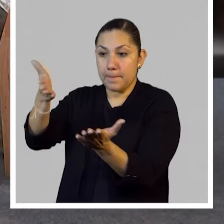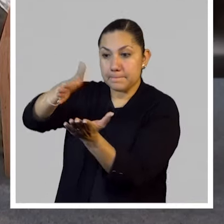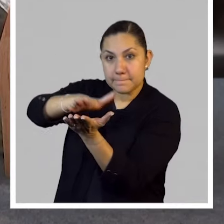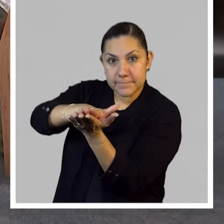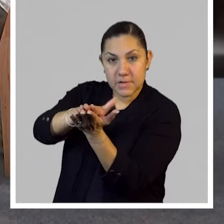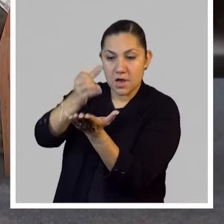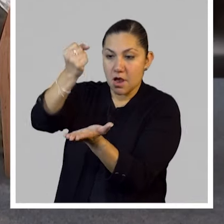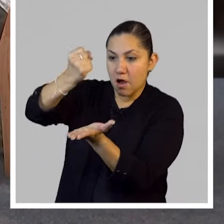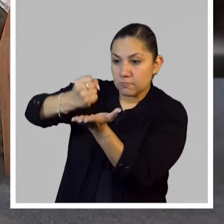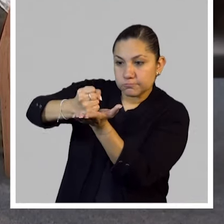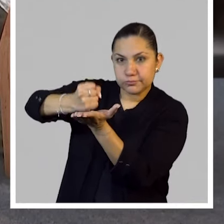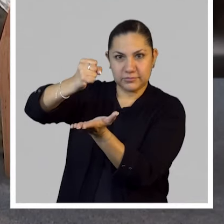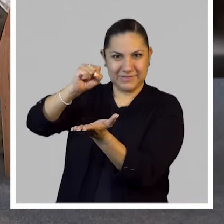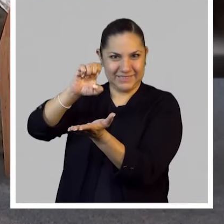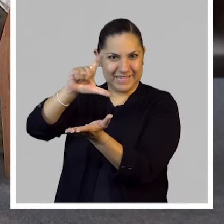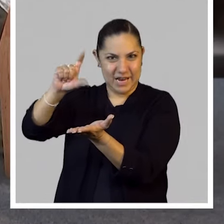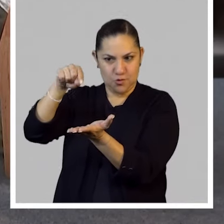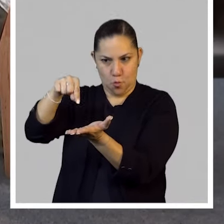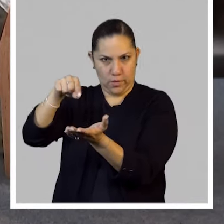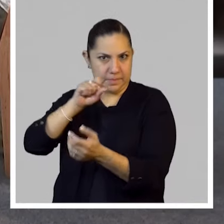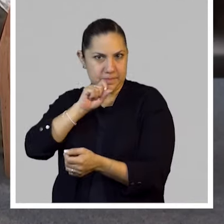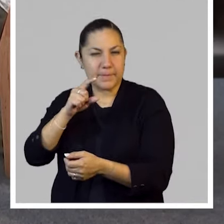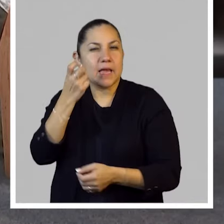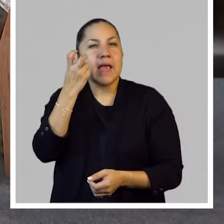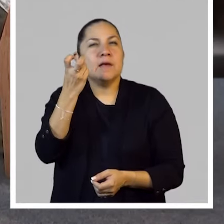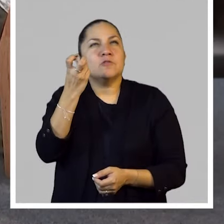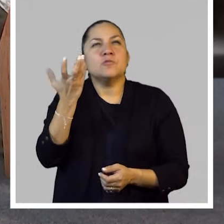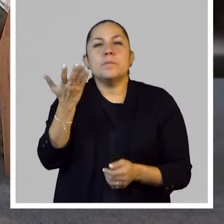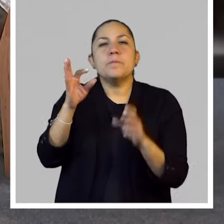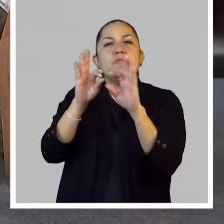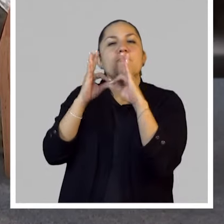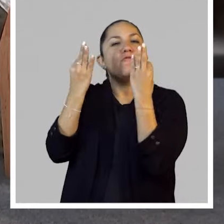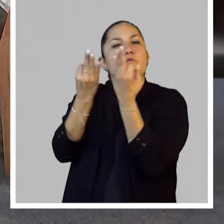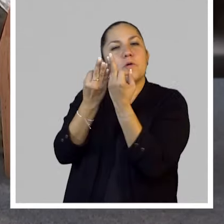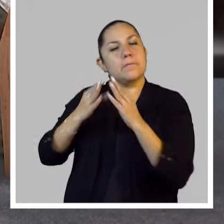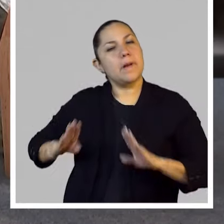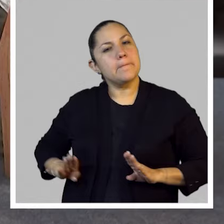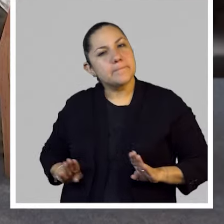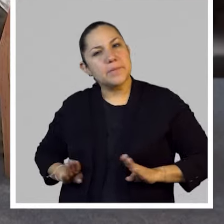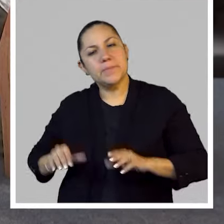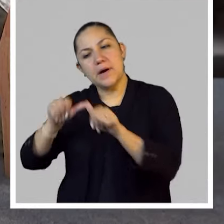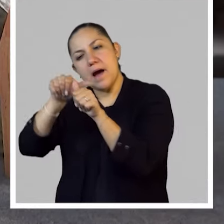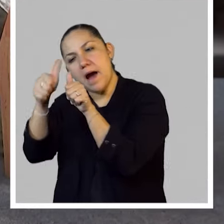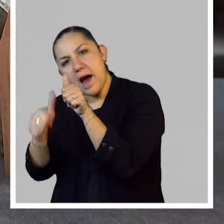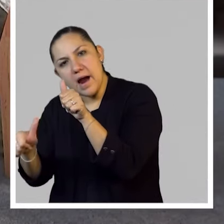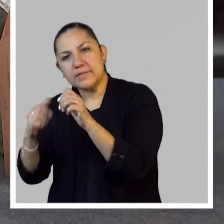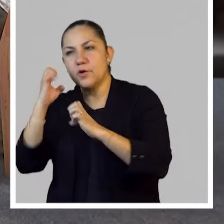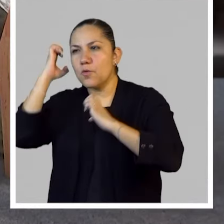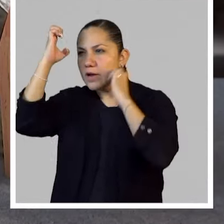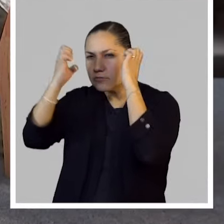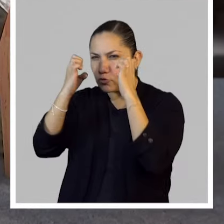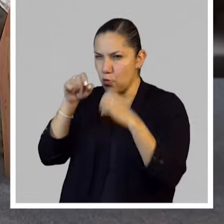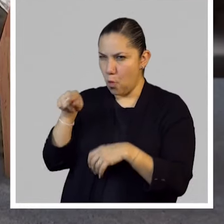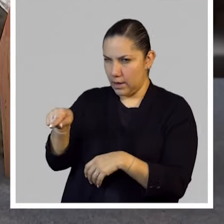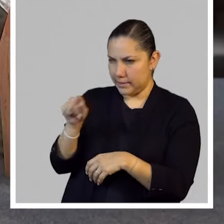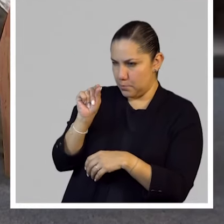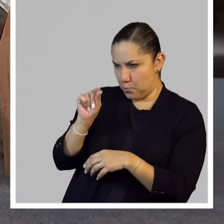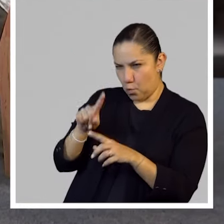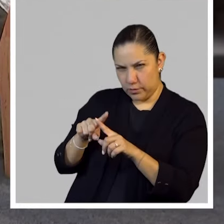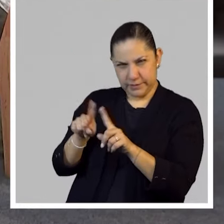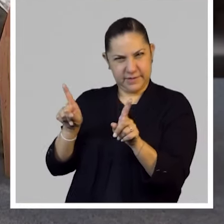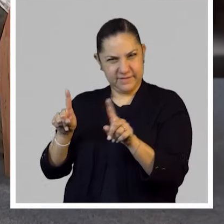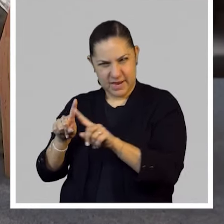te está saliendo de la idea del status quo normal, digamos, del soporte artístico y de las galerías, ¿no? Sí, sí, sí.